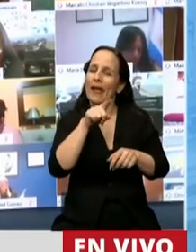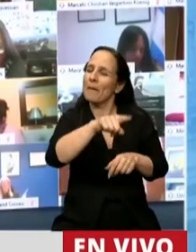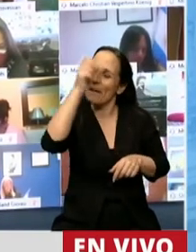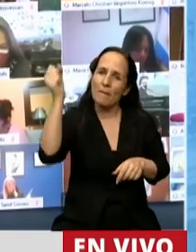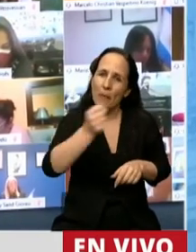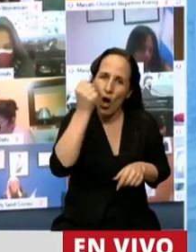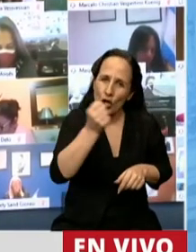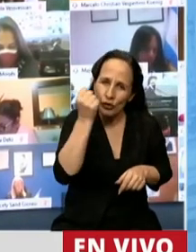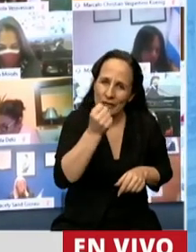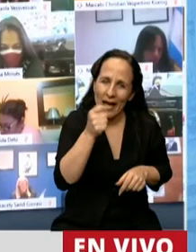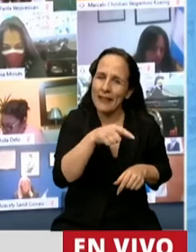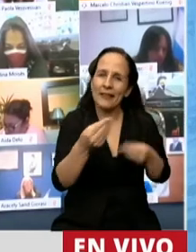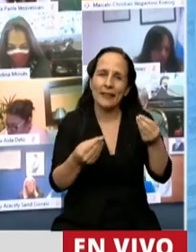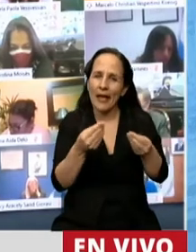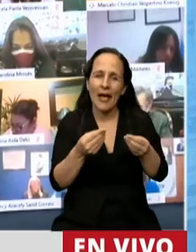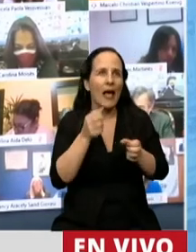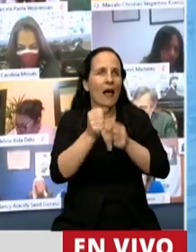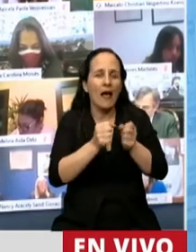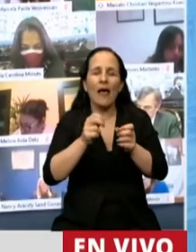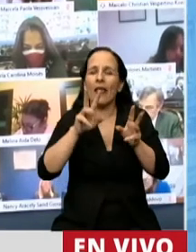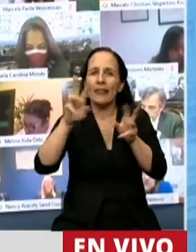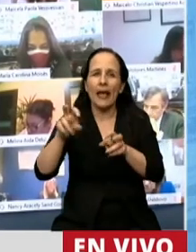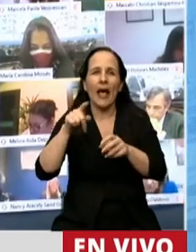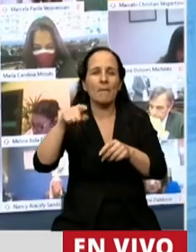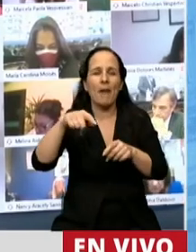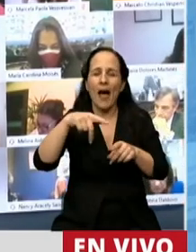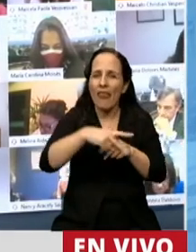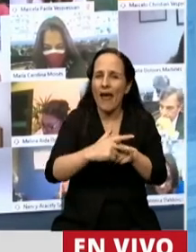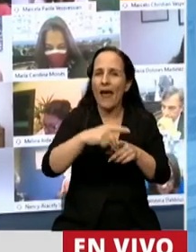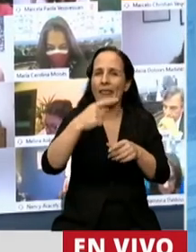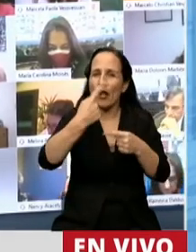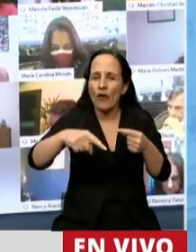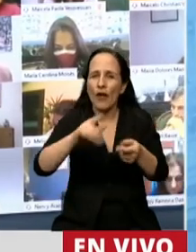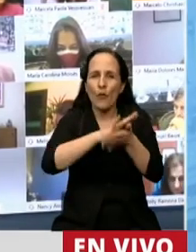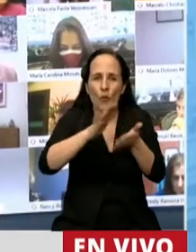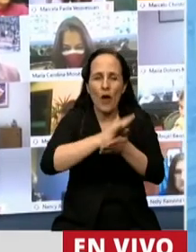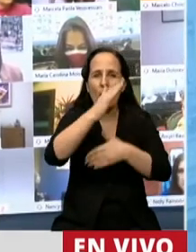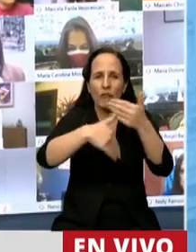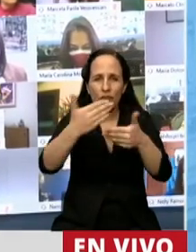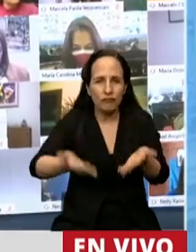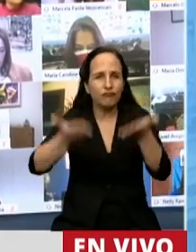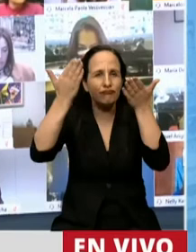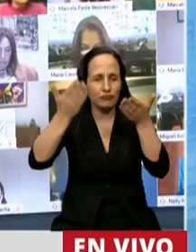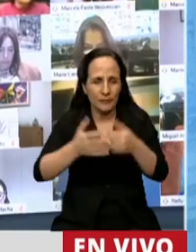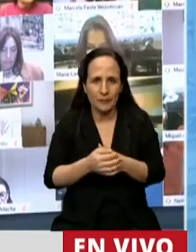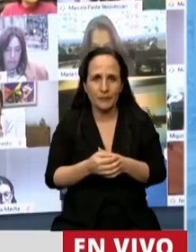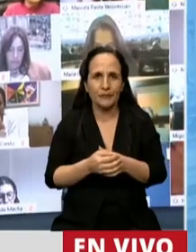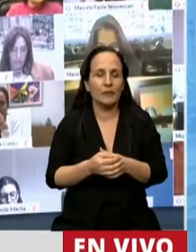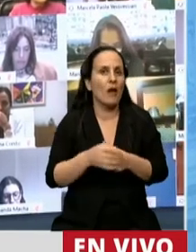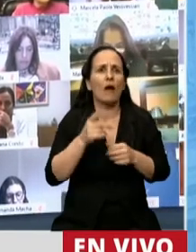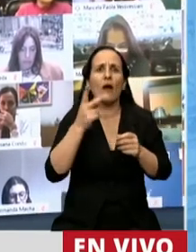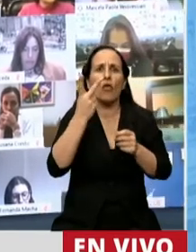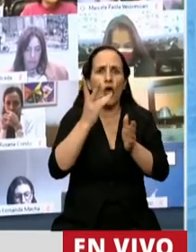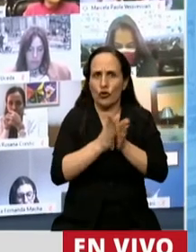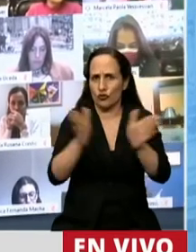de la importancia de esta industria. De la importancia en dos aspectos muy importantes, me parece que hay que resaltar. Una